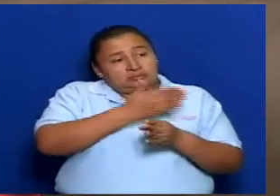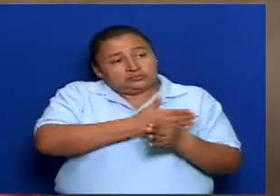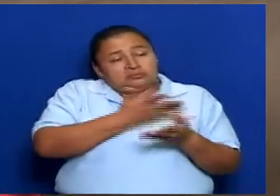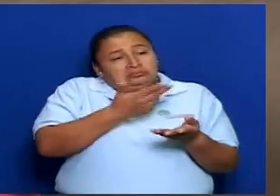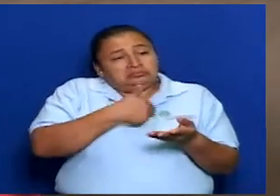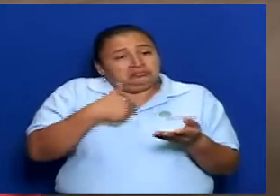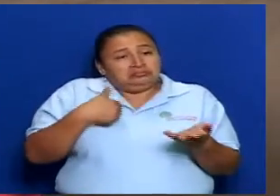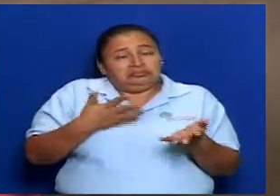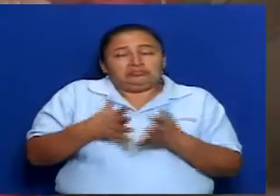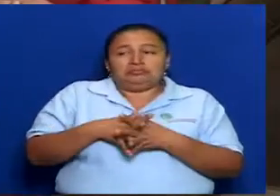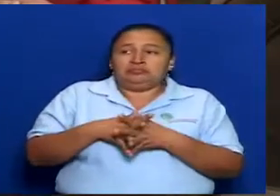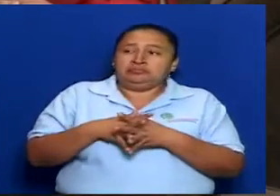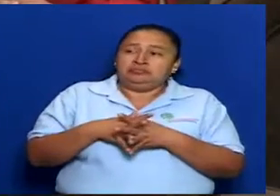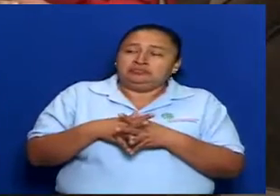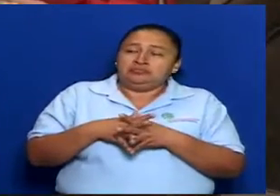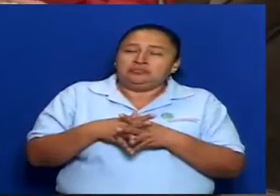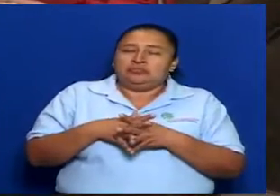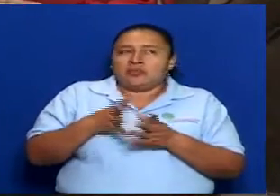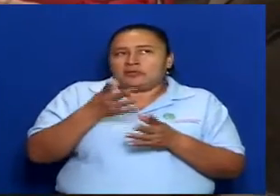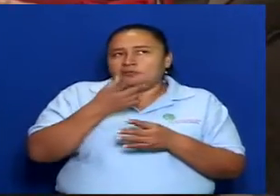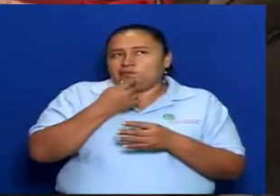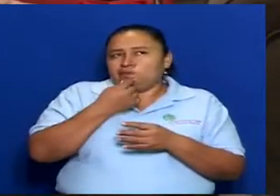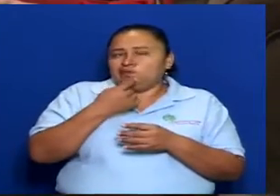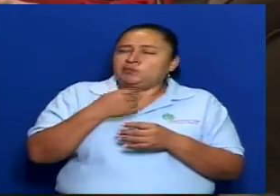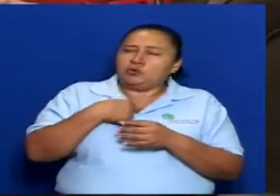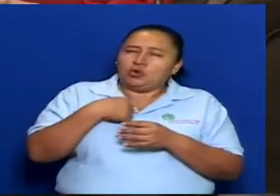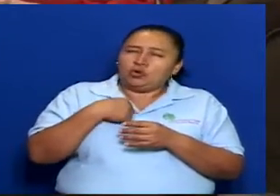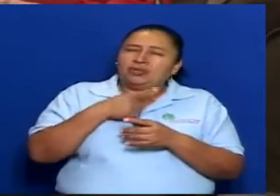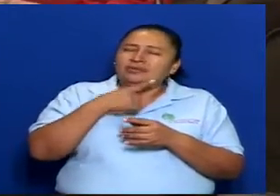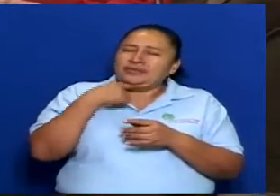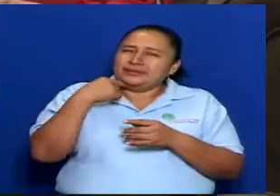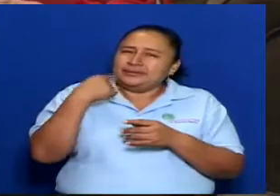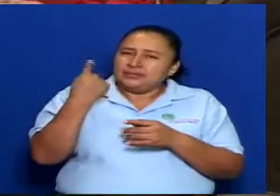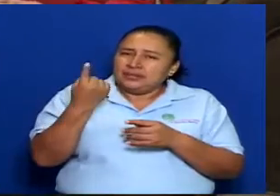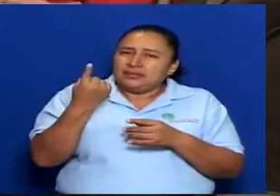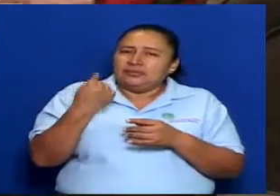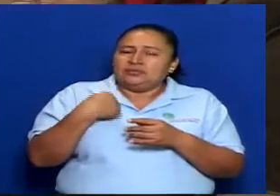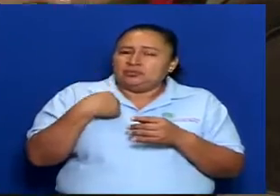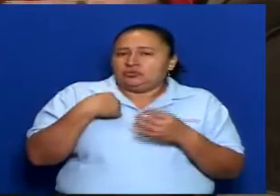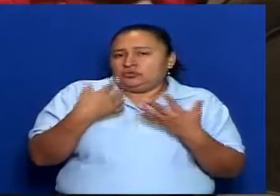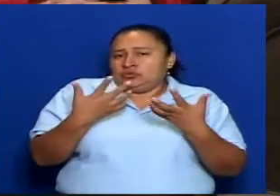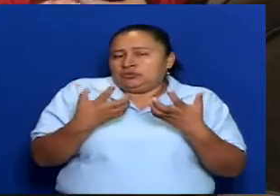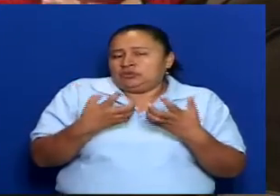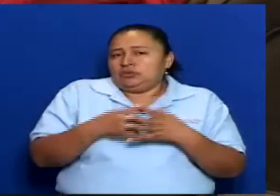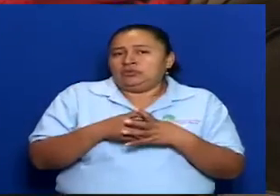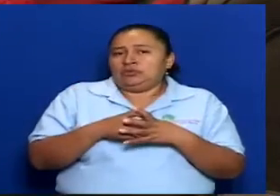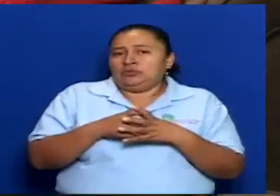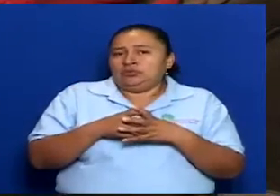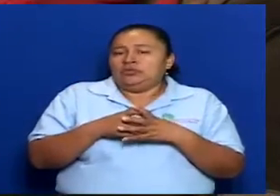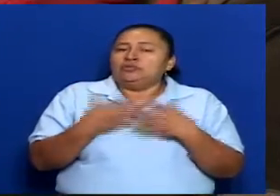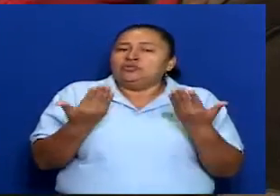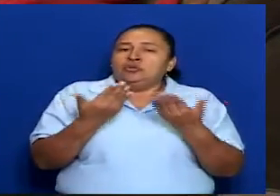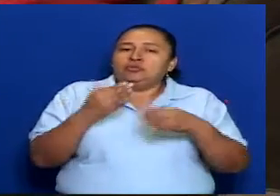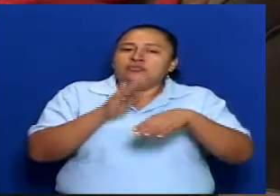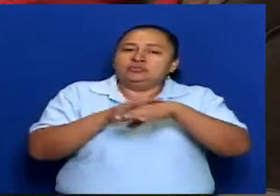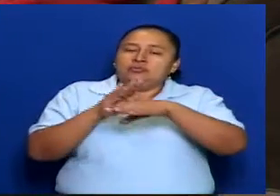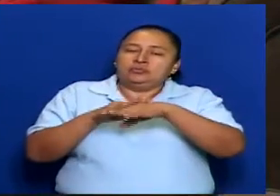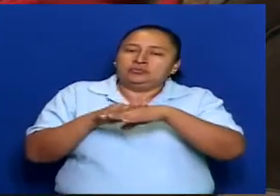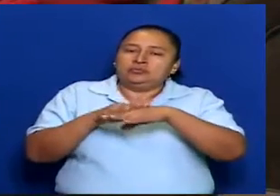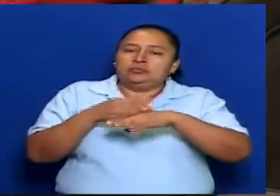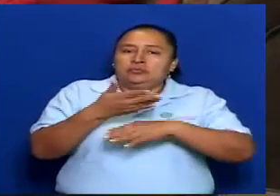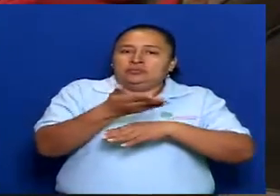antes de finalizar el programa? Yo realmente lo que quisiera solicitar aquí